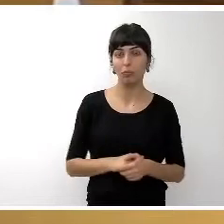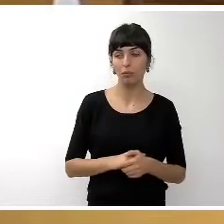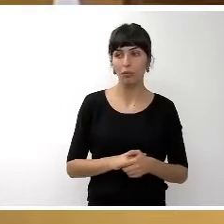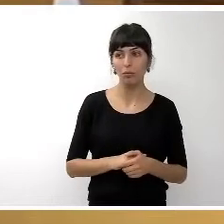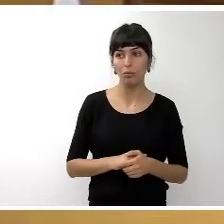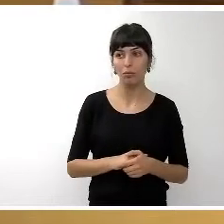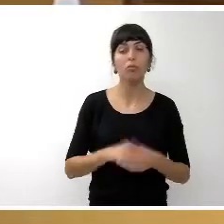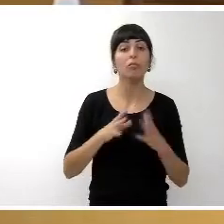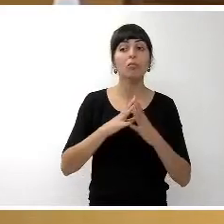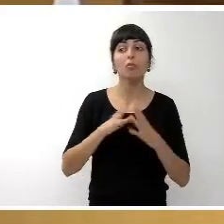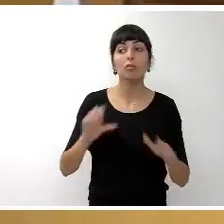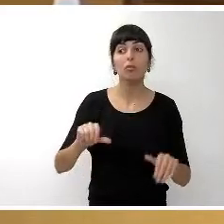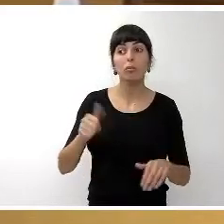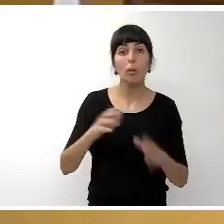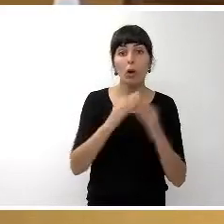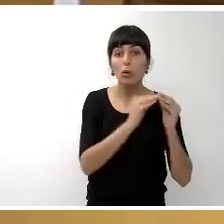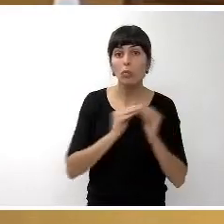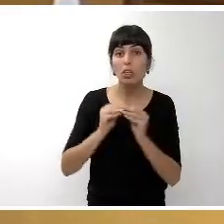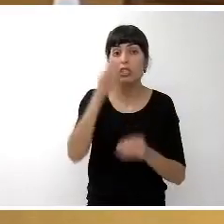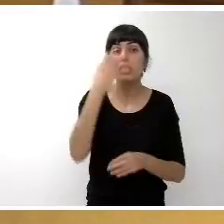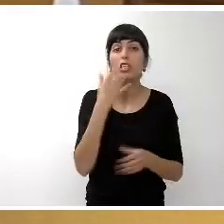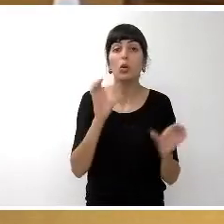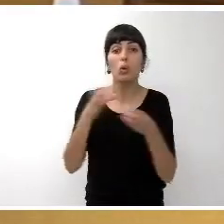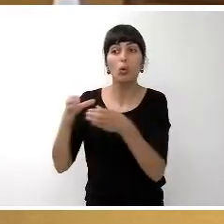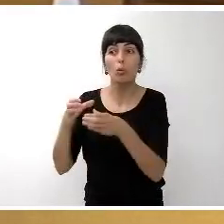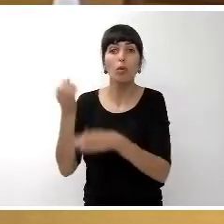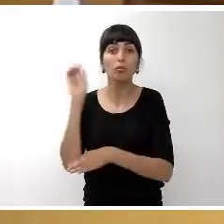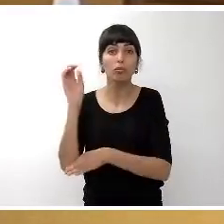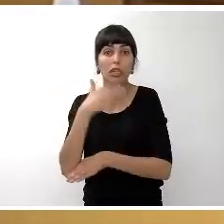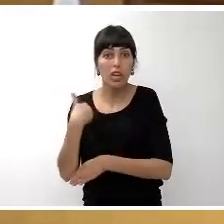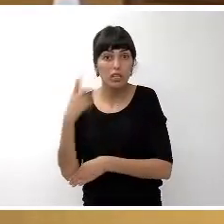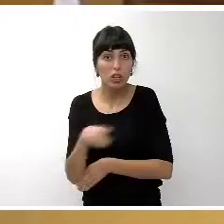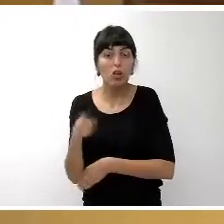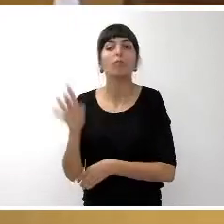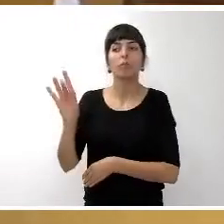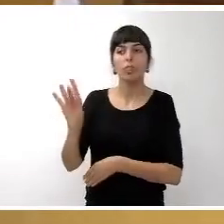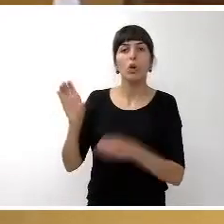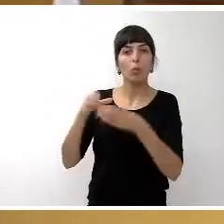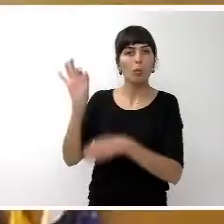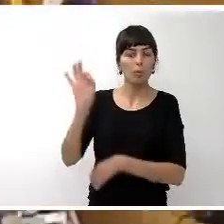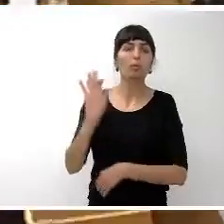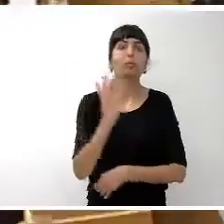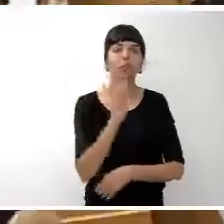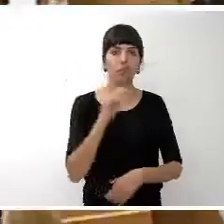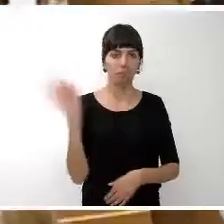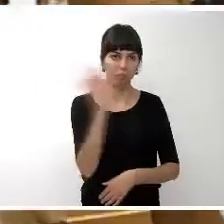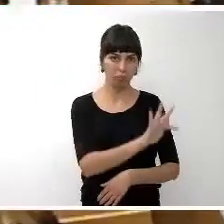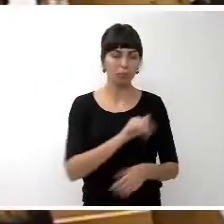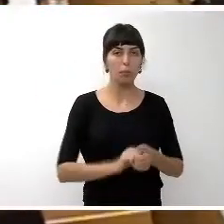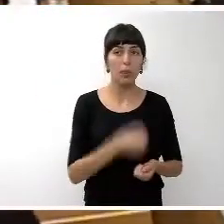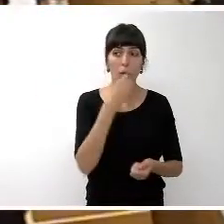¿Se da por la unanimidad? No sé si quieren los grupos intervenir, si por el grupo podemos. Bueno, nosotros traemos una propuesta.